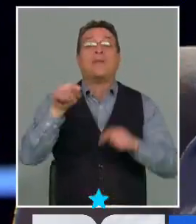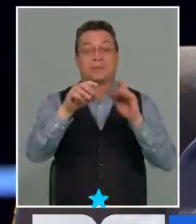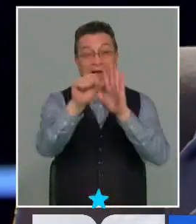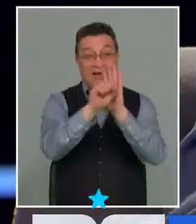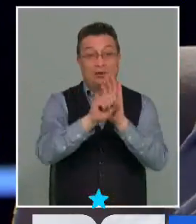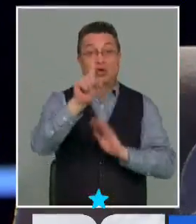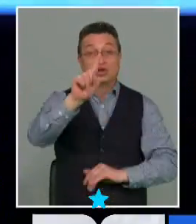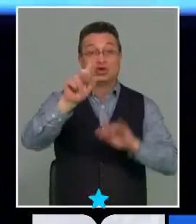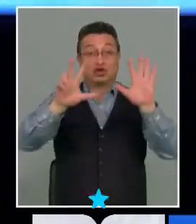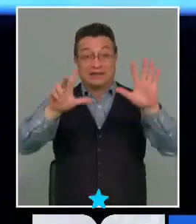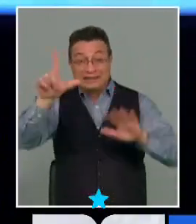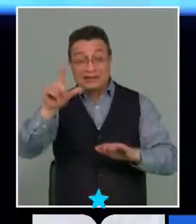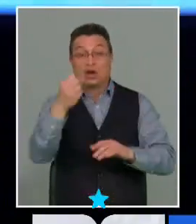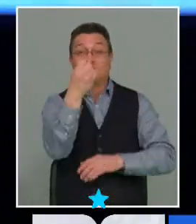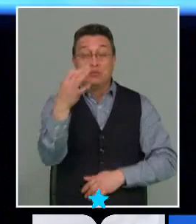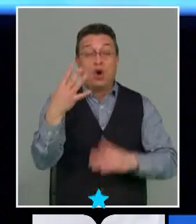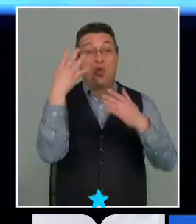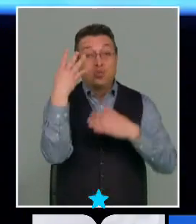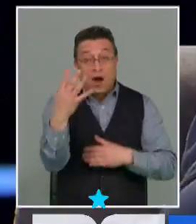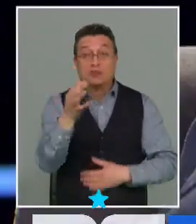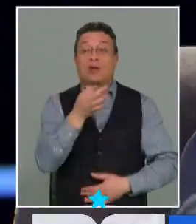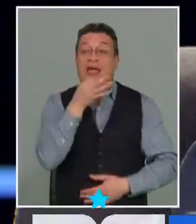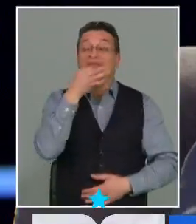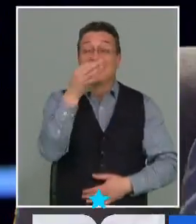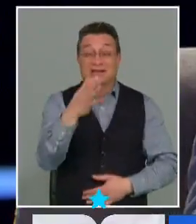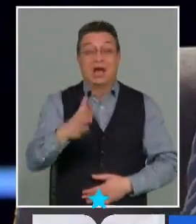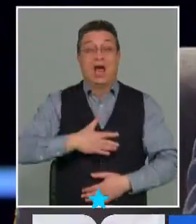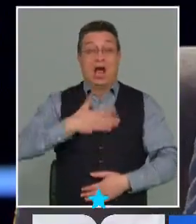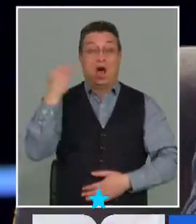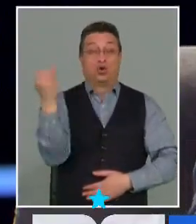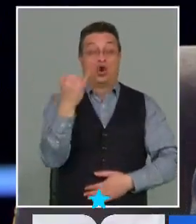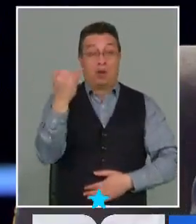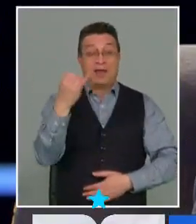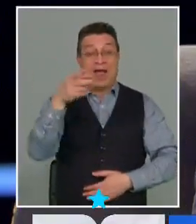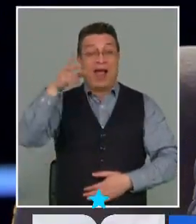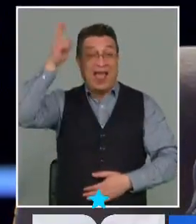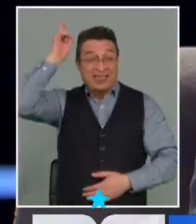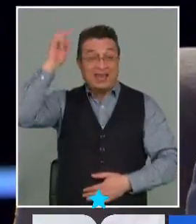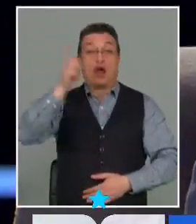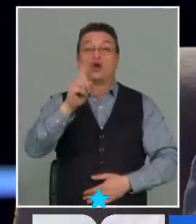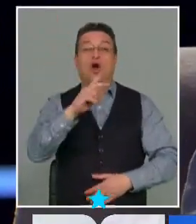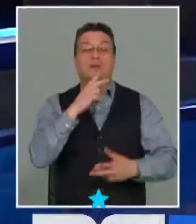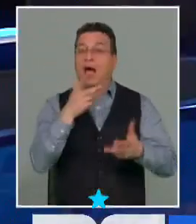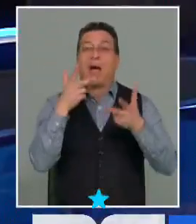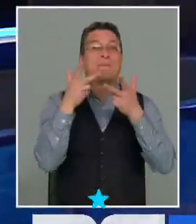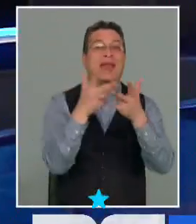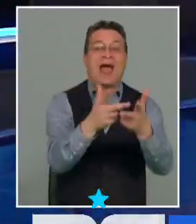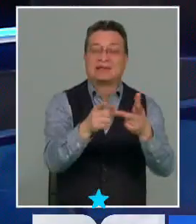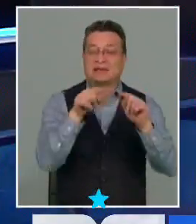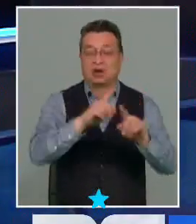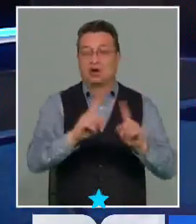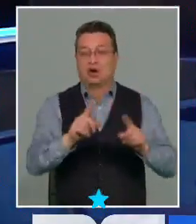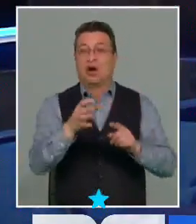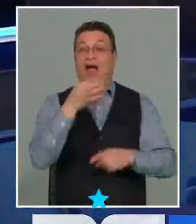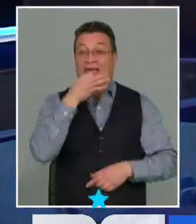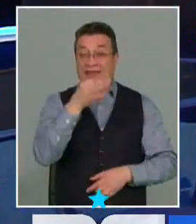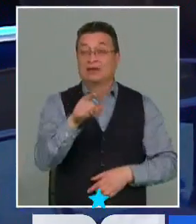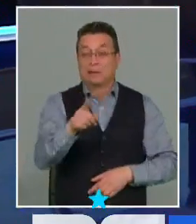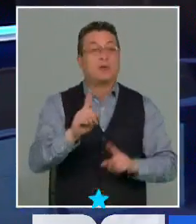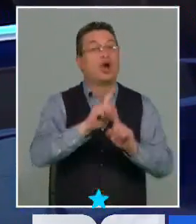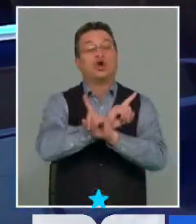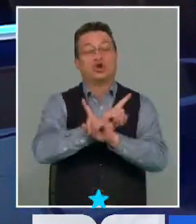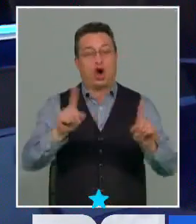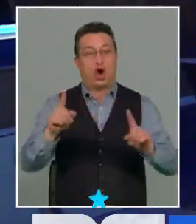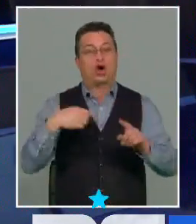187, numeral 4, dice que la autonomía indígena no amenaza la secesión. De hecho, 187, numeral 4, en ningún